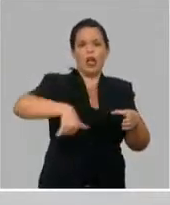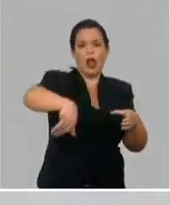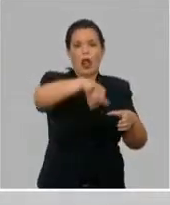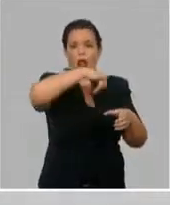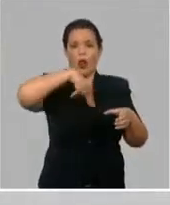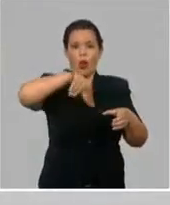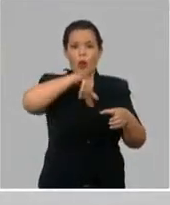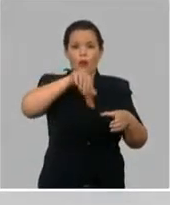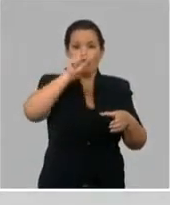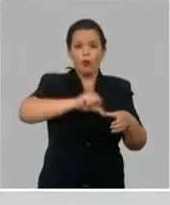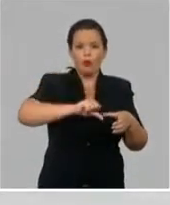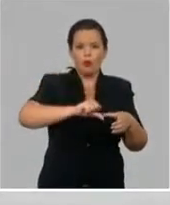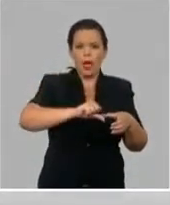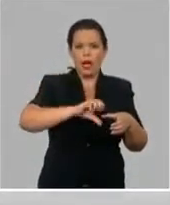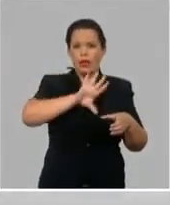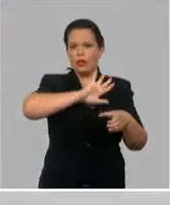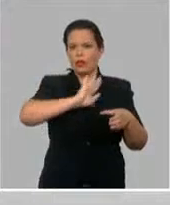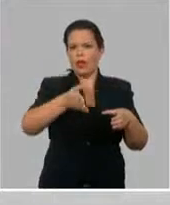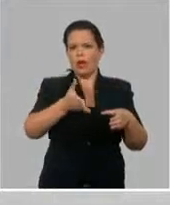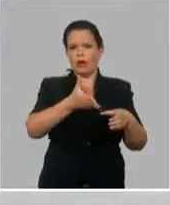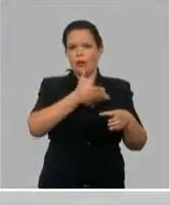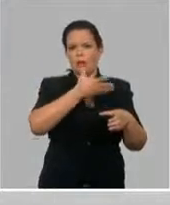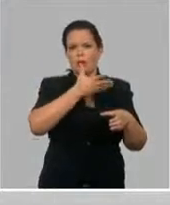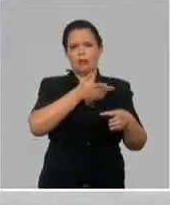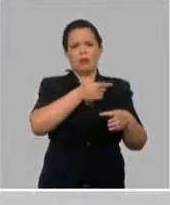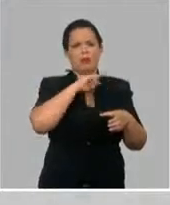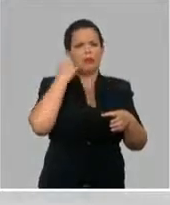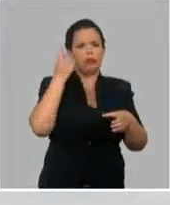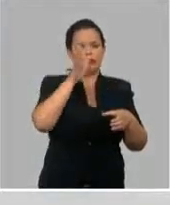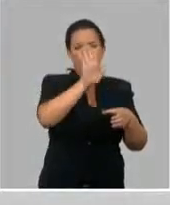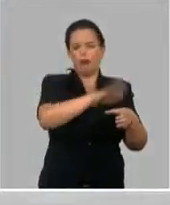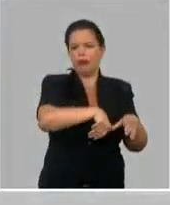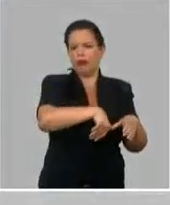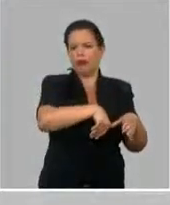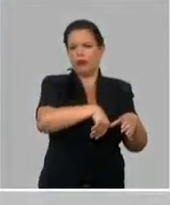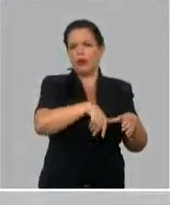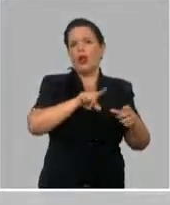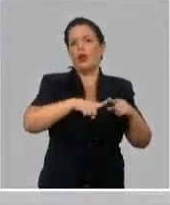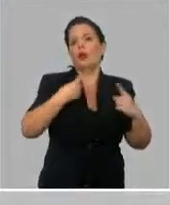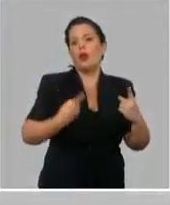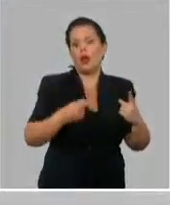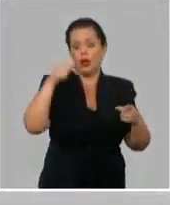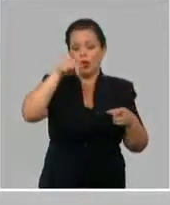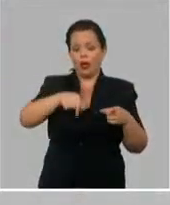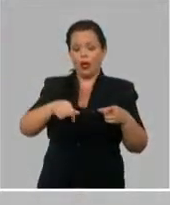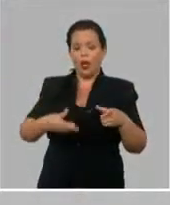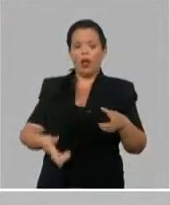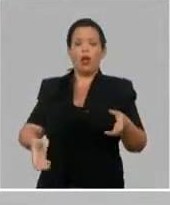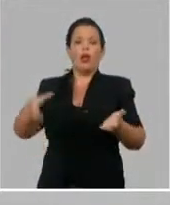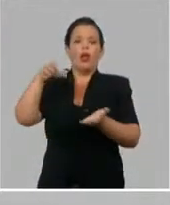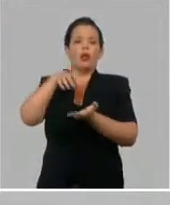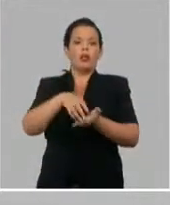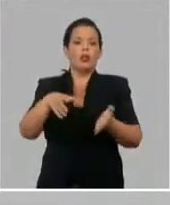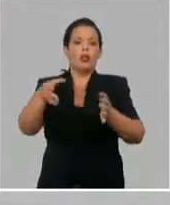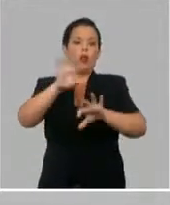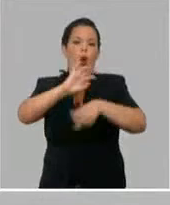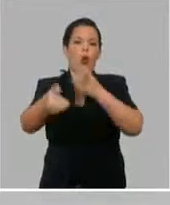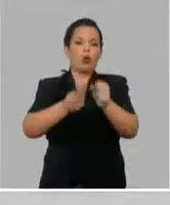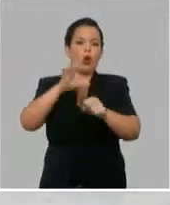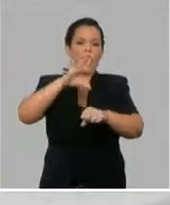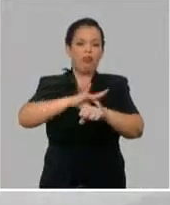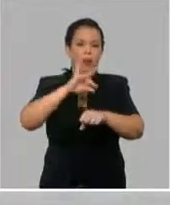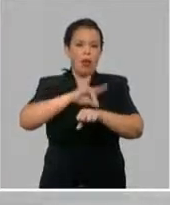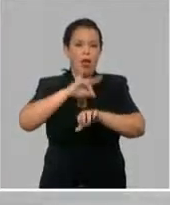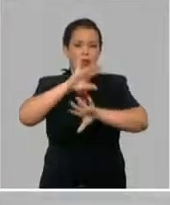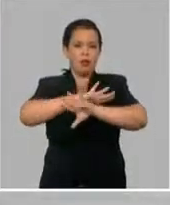Porque el reporte del Centro de Control de Enfermedades, cuando hace la investigación, llega a la conclusión que cumple la supuesta